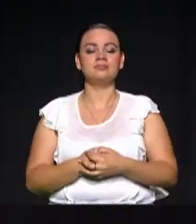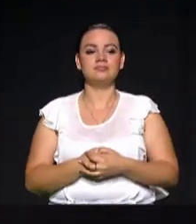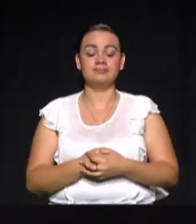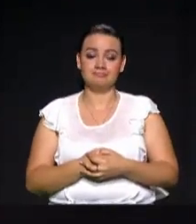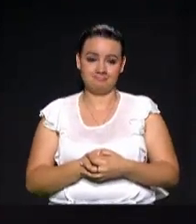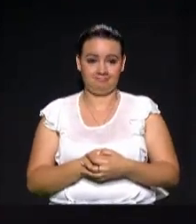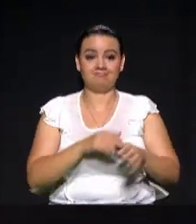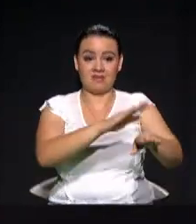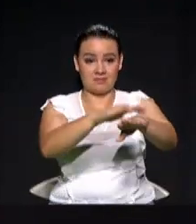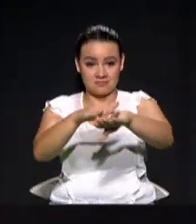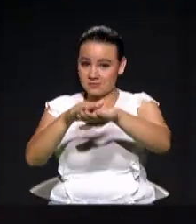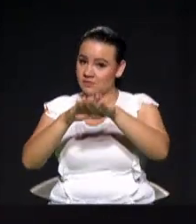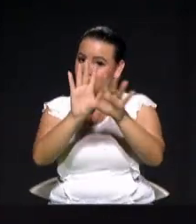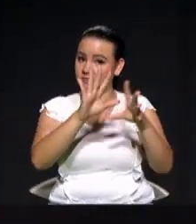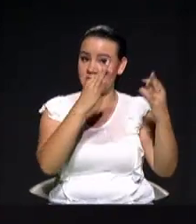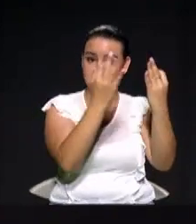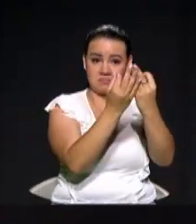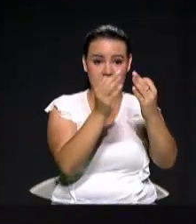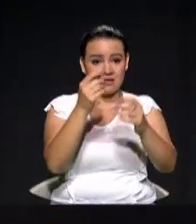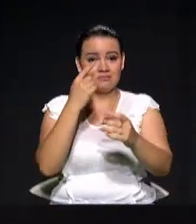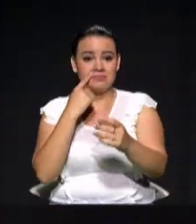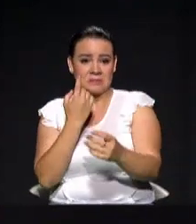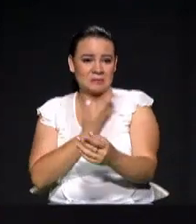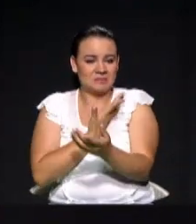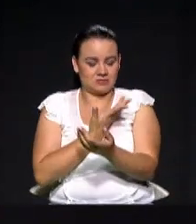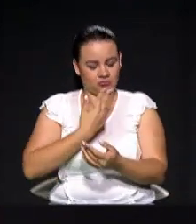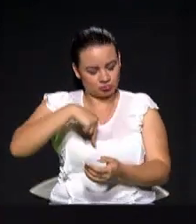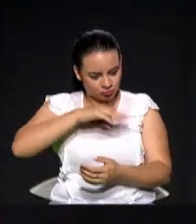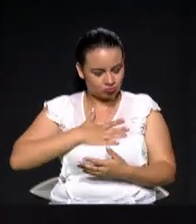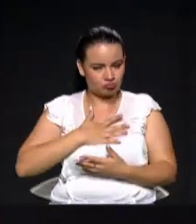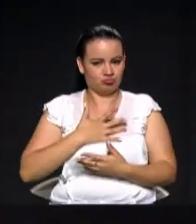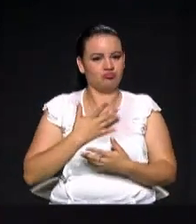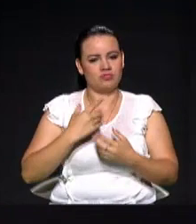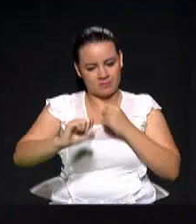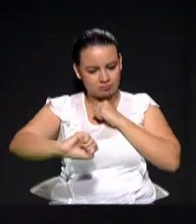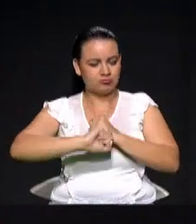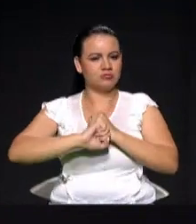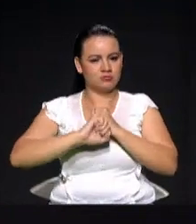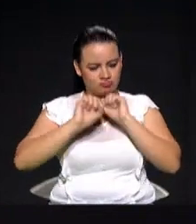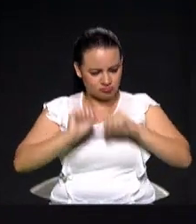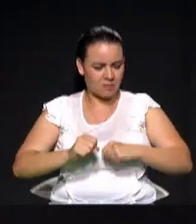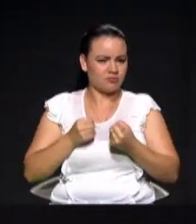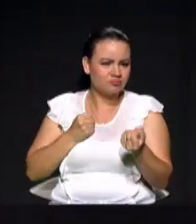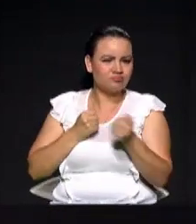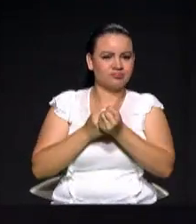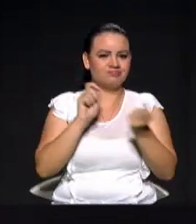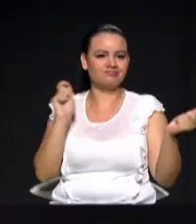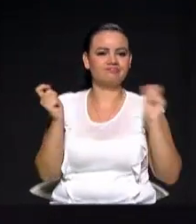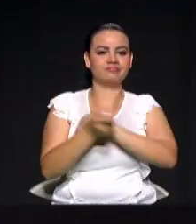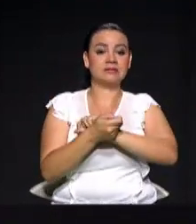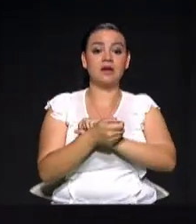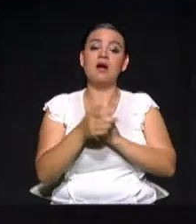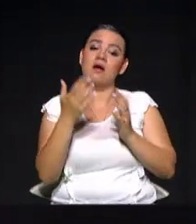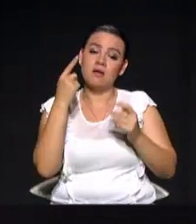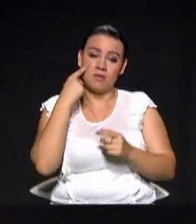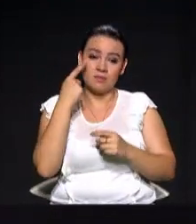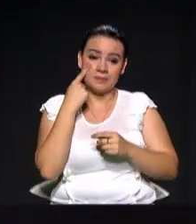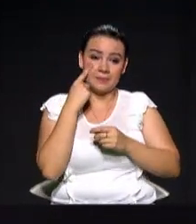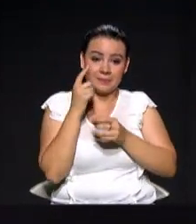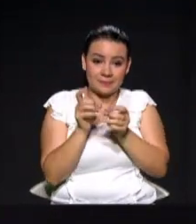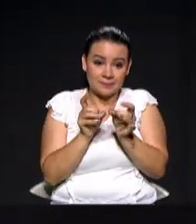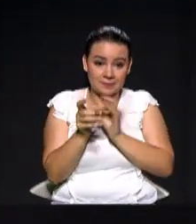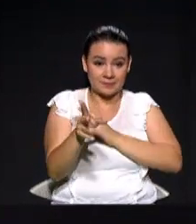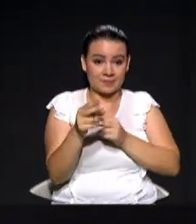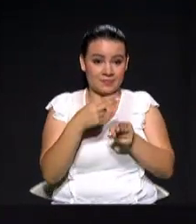opción de transformación de la ciudad de Medellín. Los esperamos para que este 27 de octubre nos